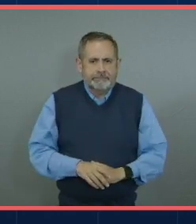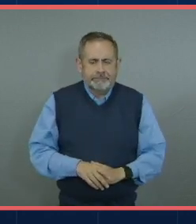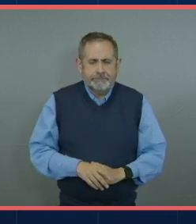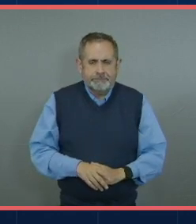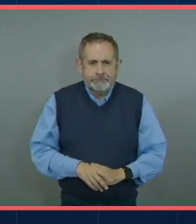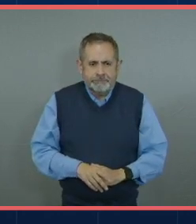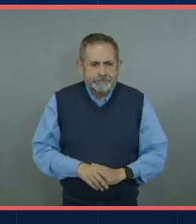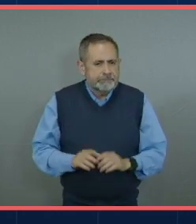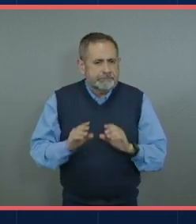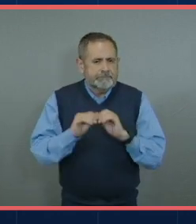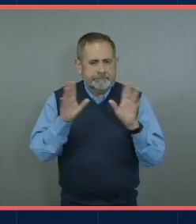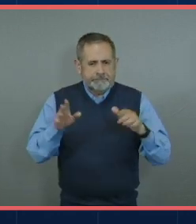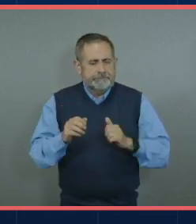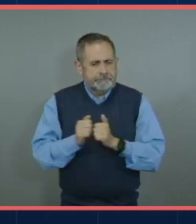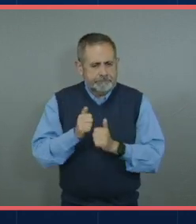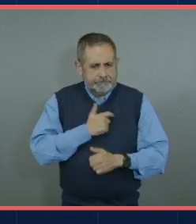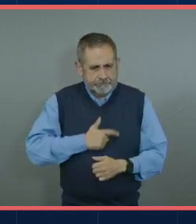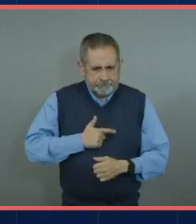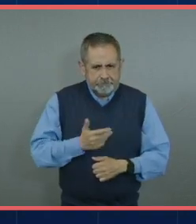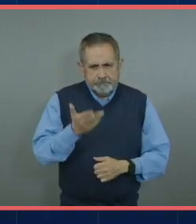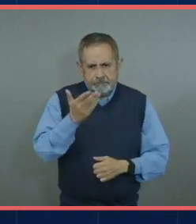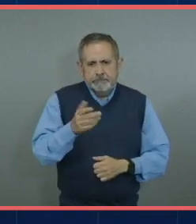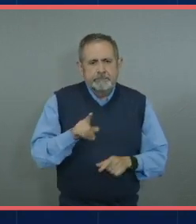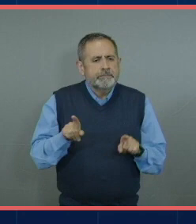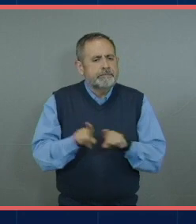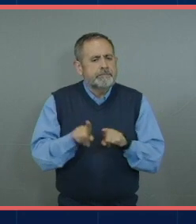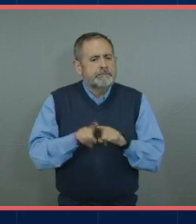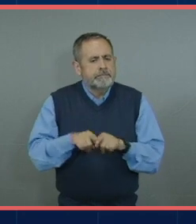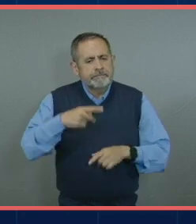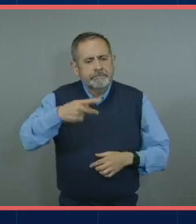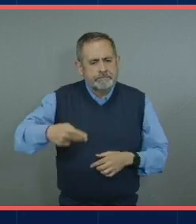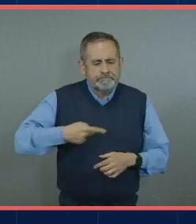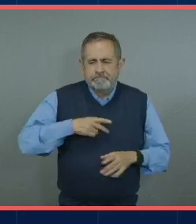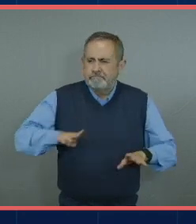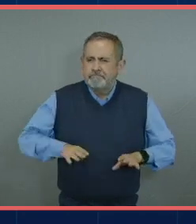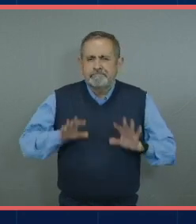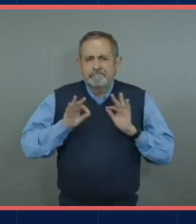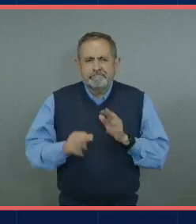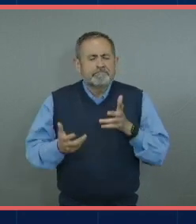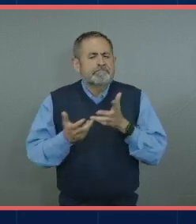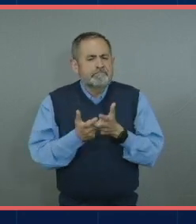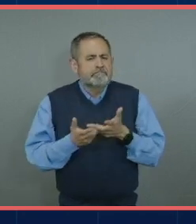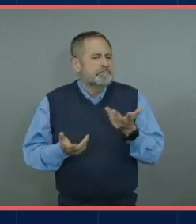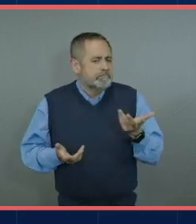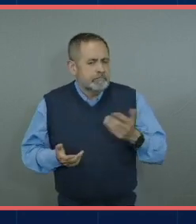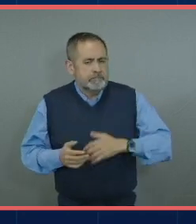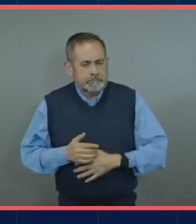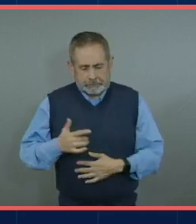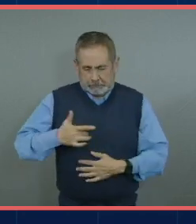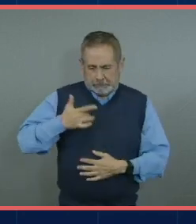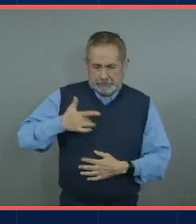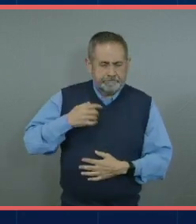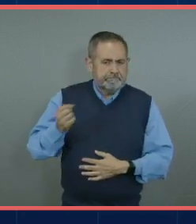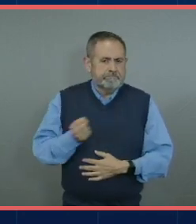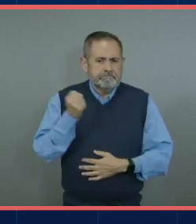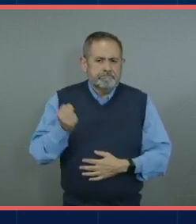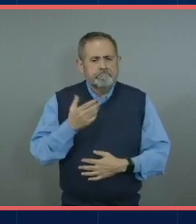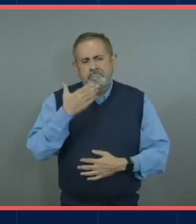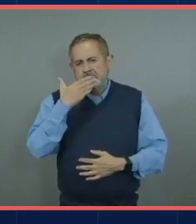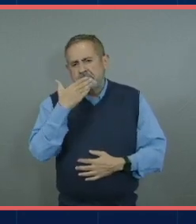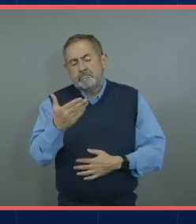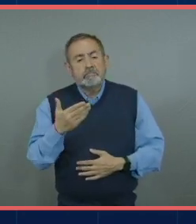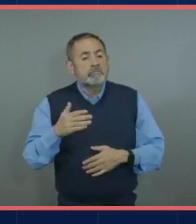claro Enrique con mucho gusto porque además siento que es una pregunta muy ad hoc me considero afortunada porque digo